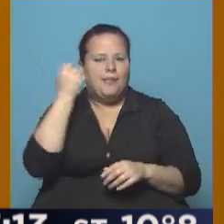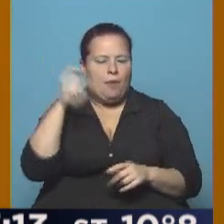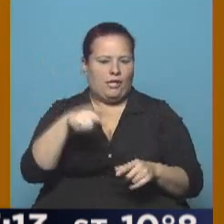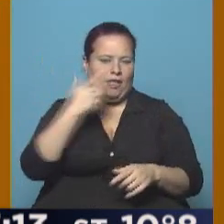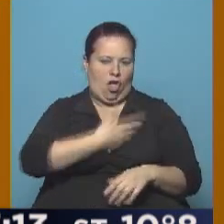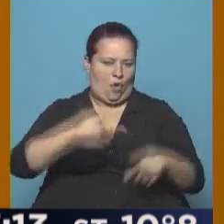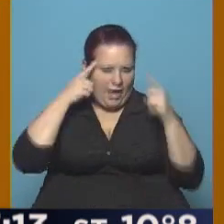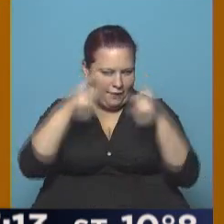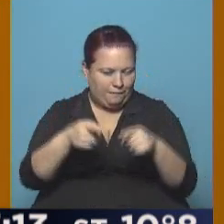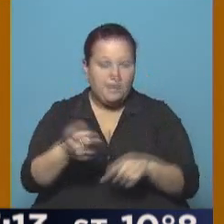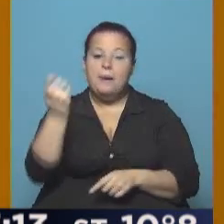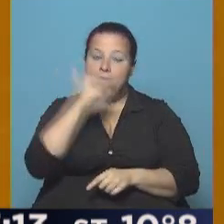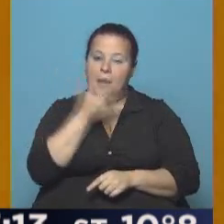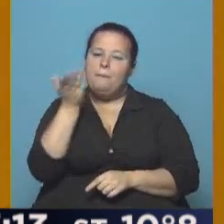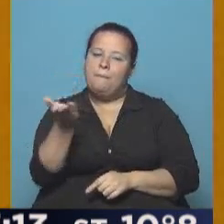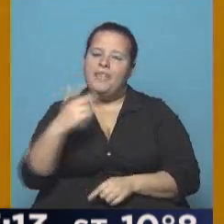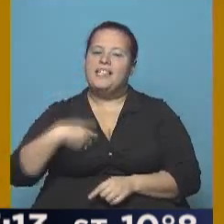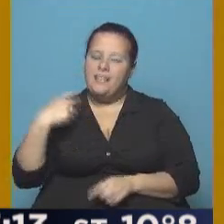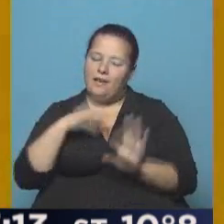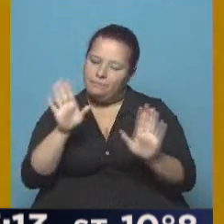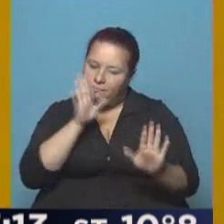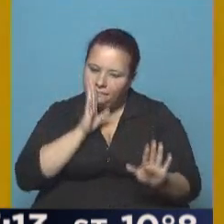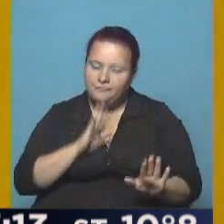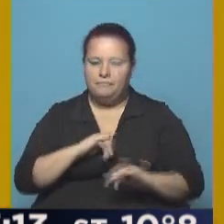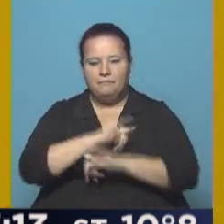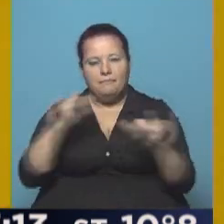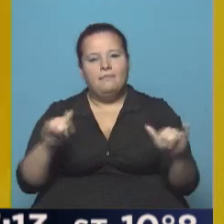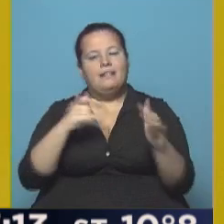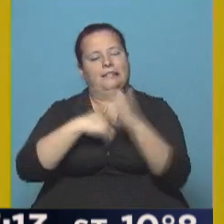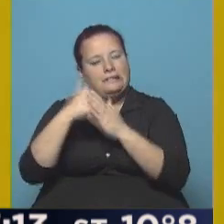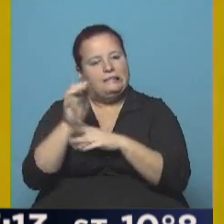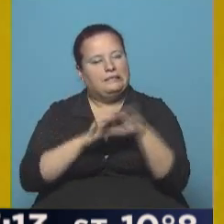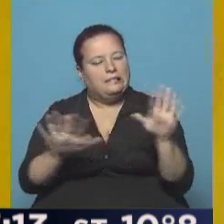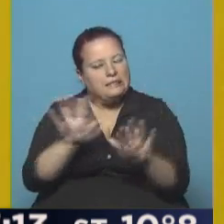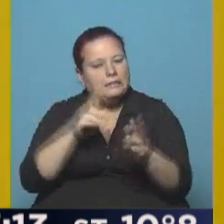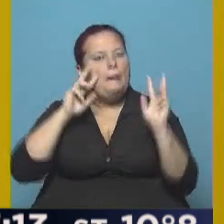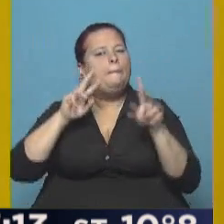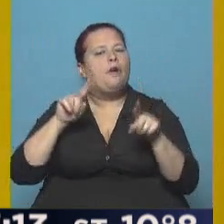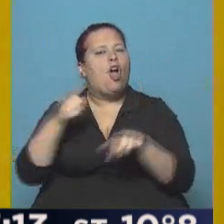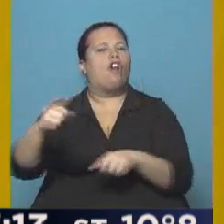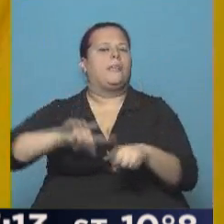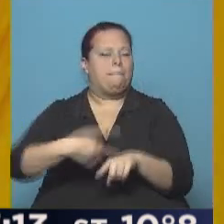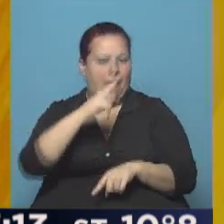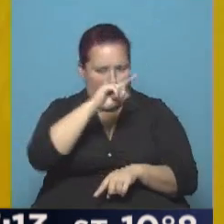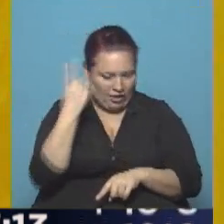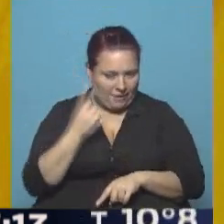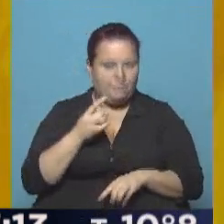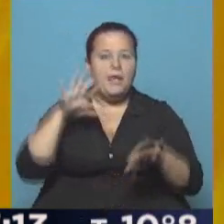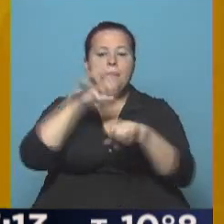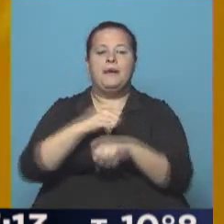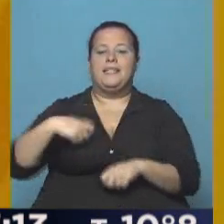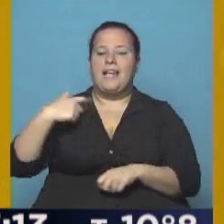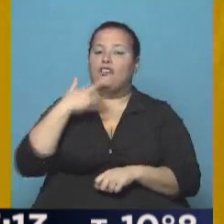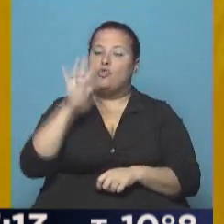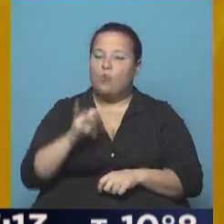apuestas del gobierno. Y Macri, que les pidió a los sindicatos prudencia el mensaje que busca neutralizar un posible paro nacional, detuvieron al gremialista